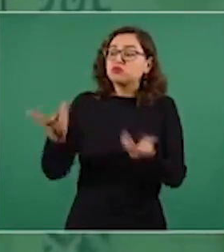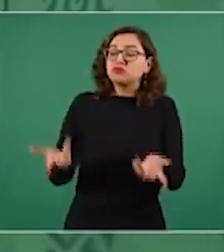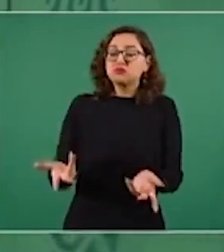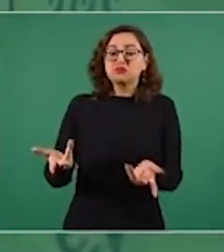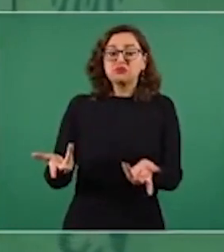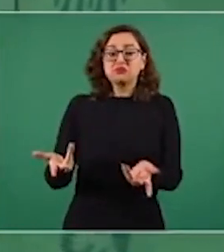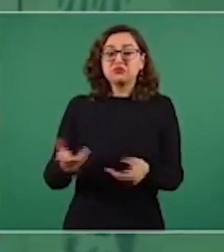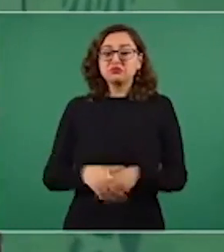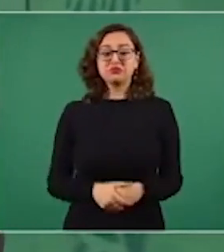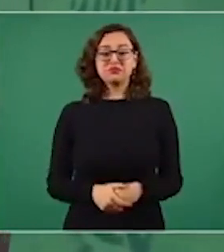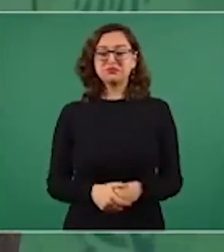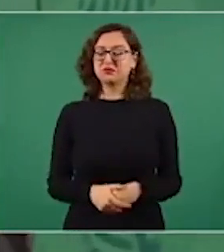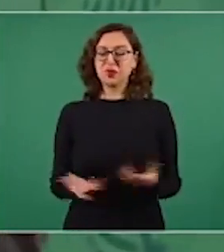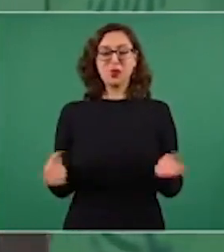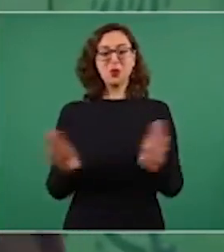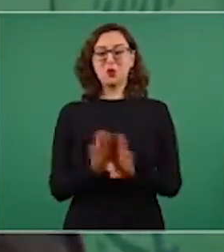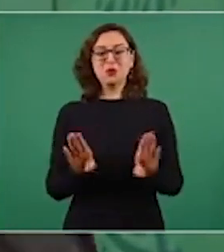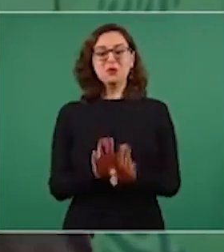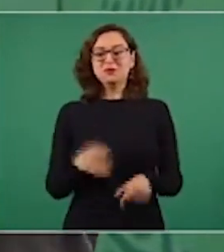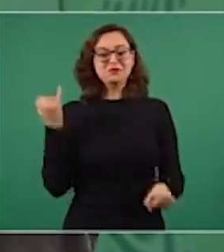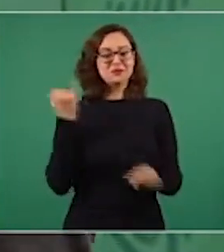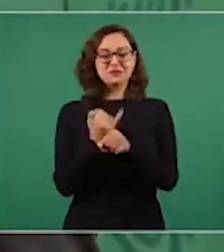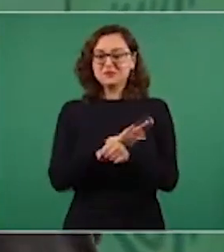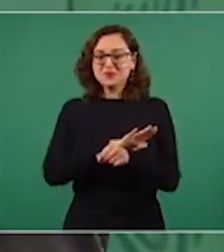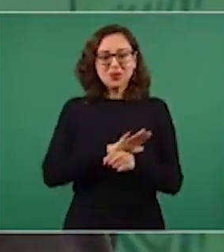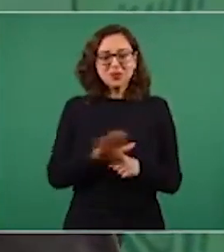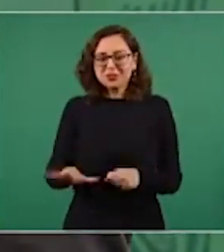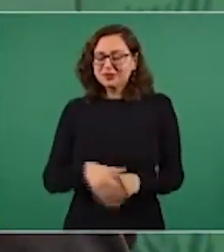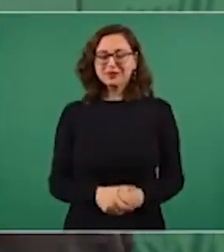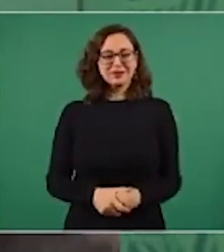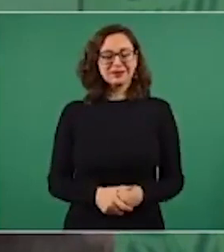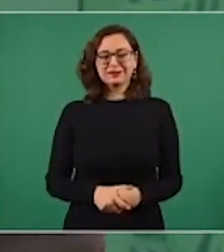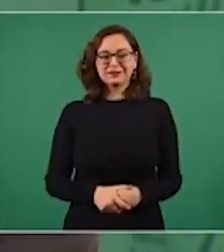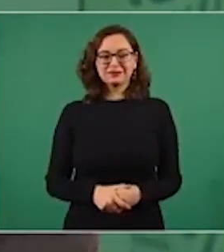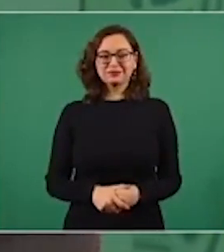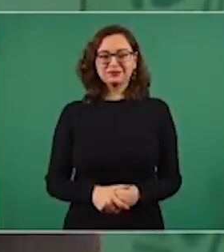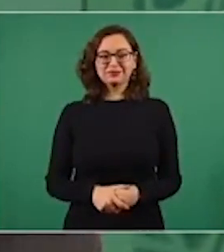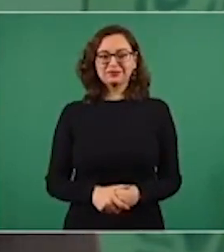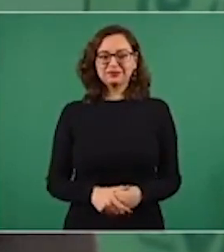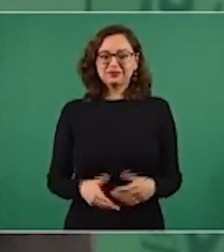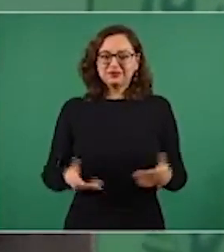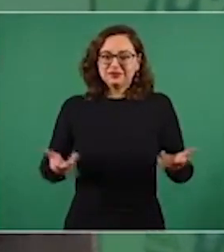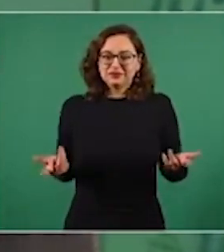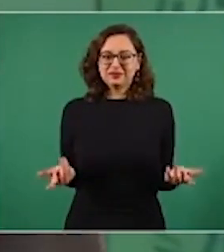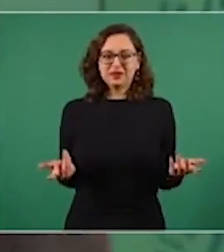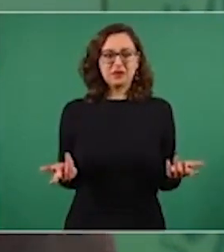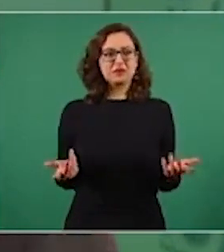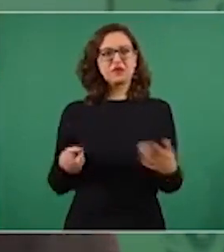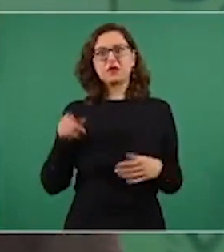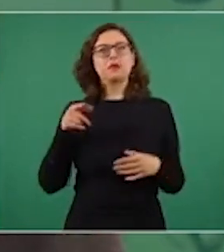No, es posible. Si fuese gerente